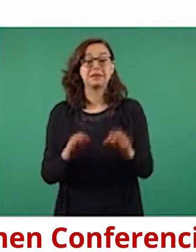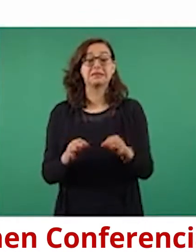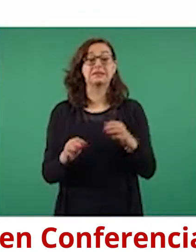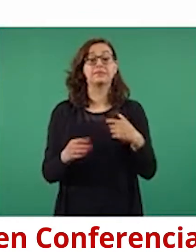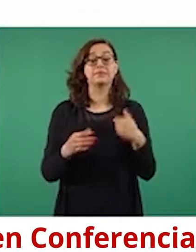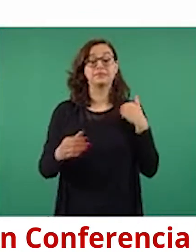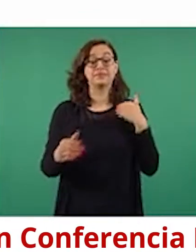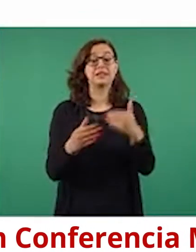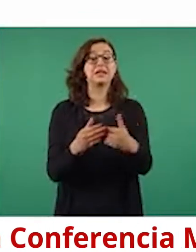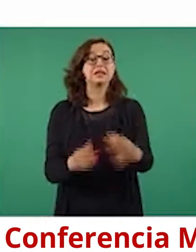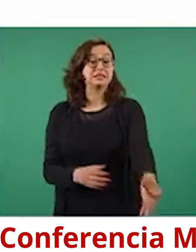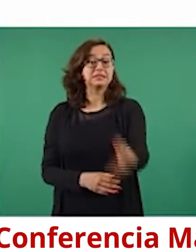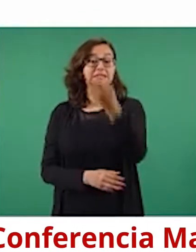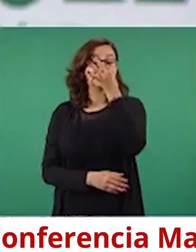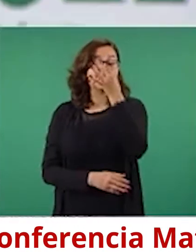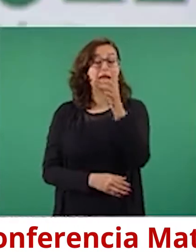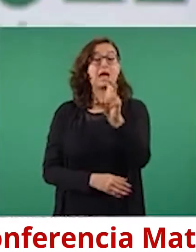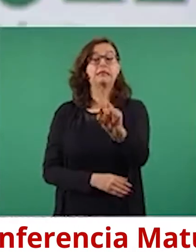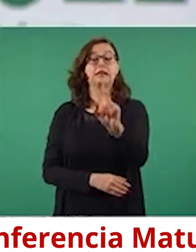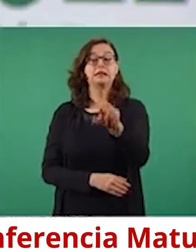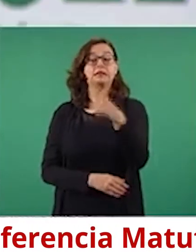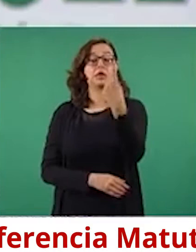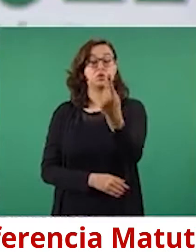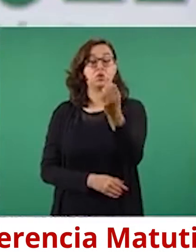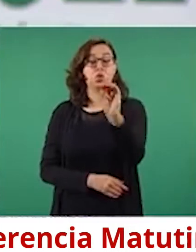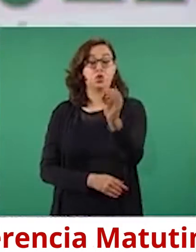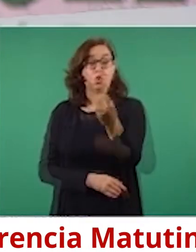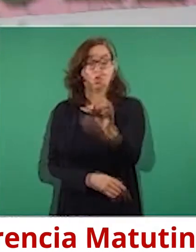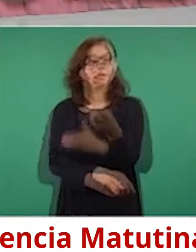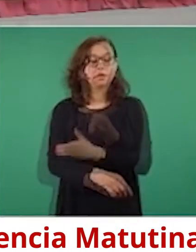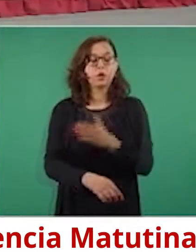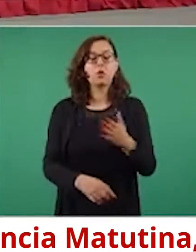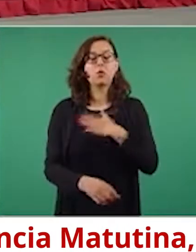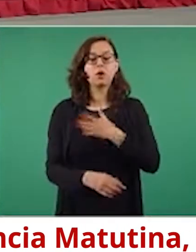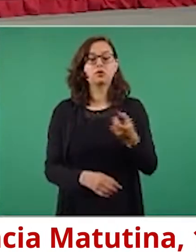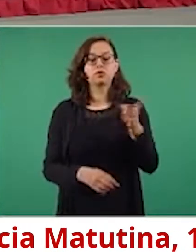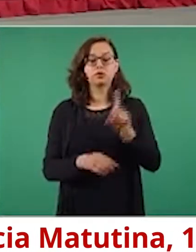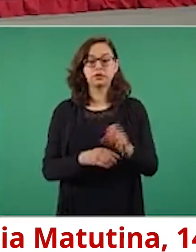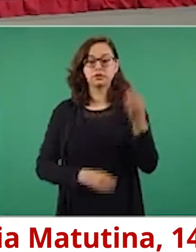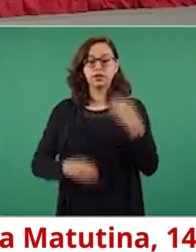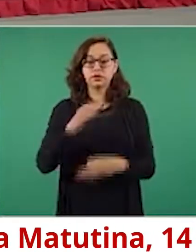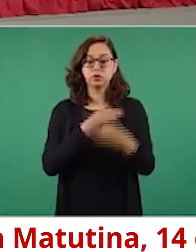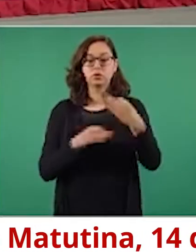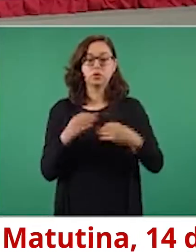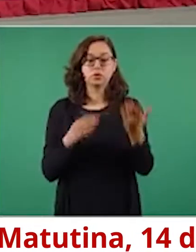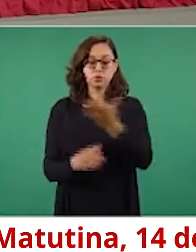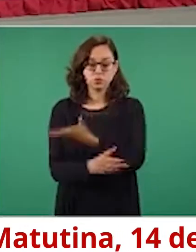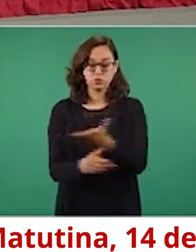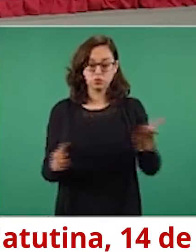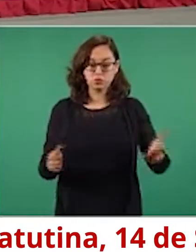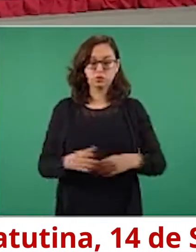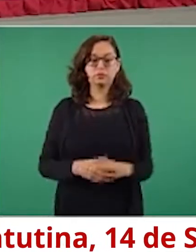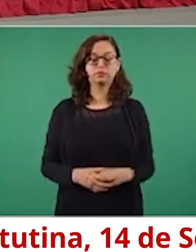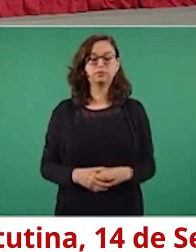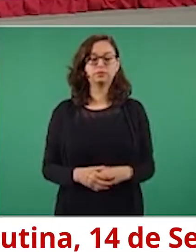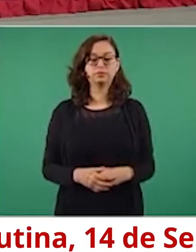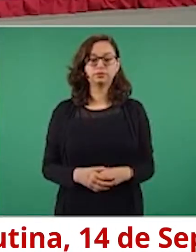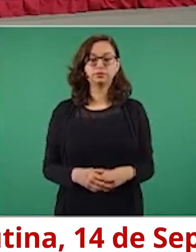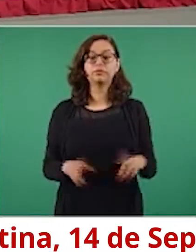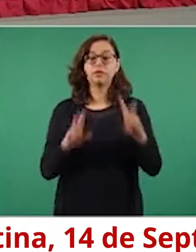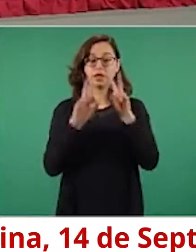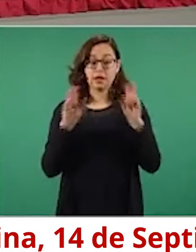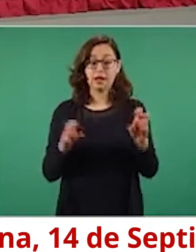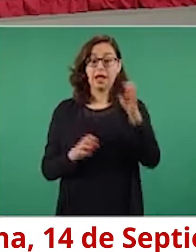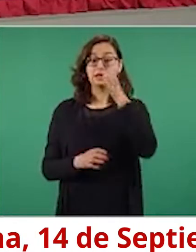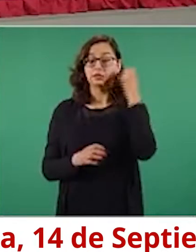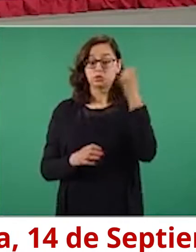octubre toda la población adulta esté vacunada con al menos una dosis. En lo que se refiere al informe de regreso a clases presenciales,